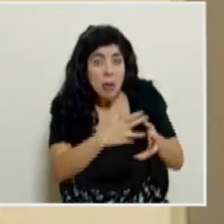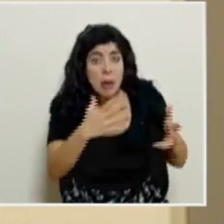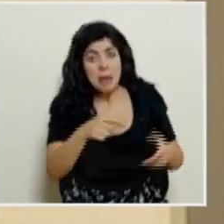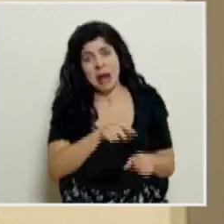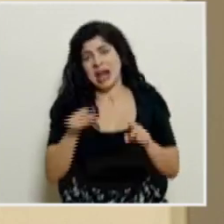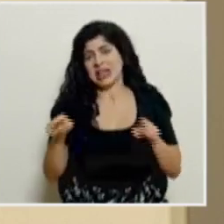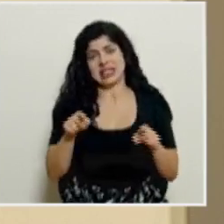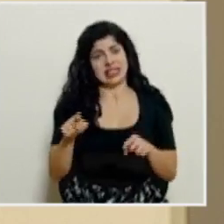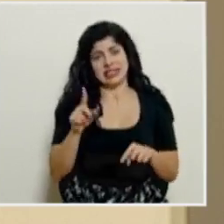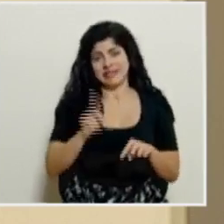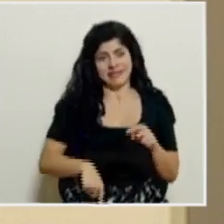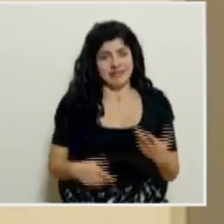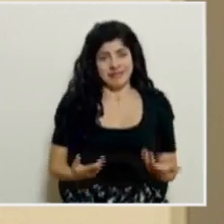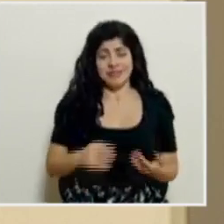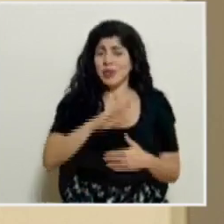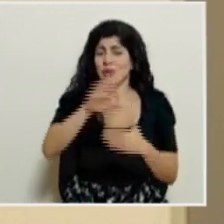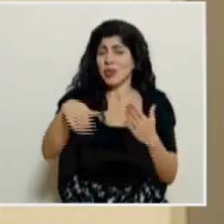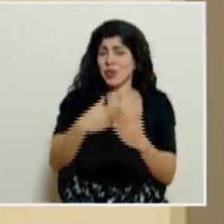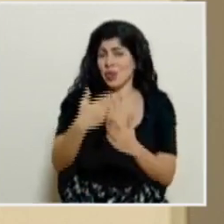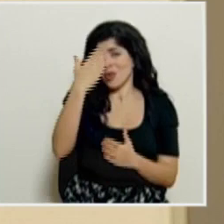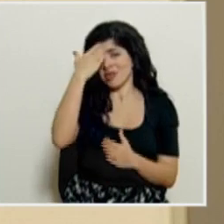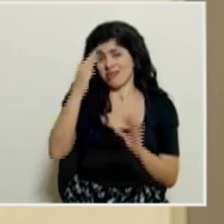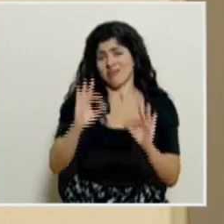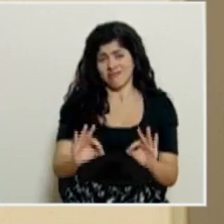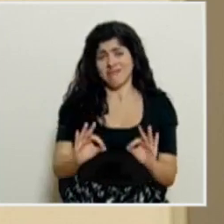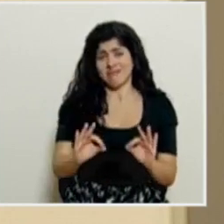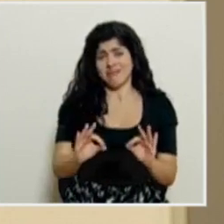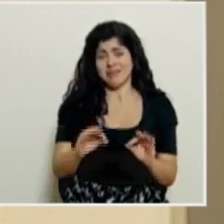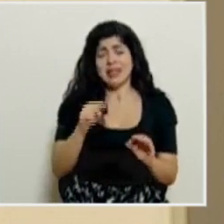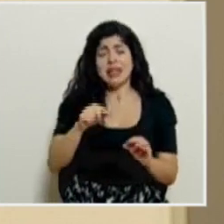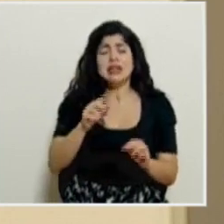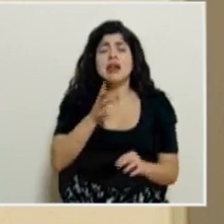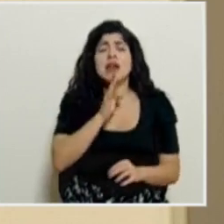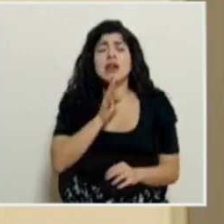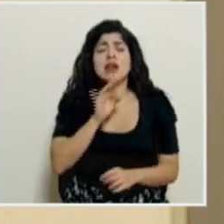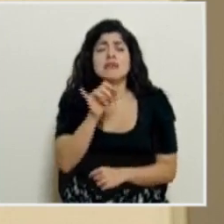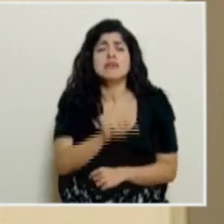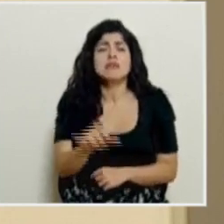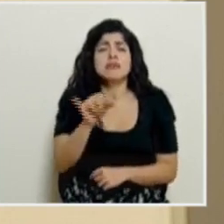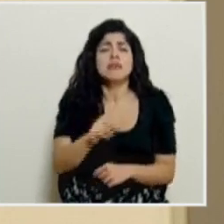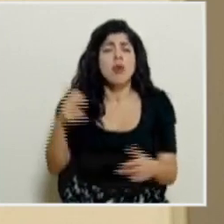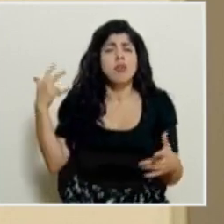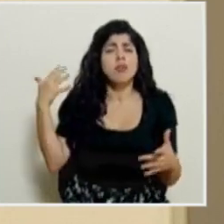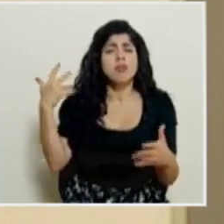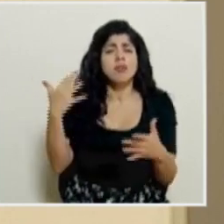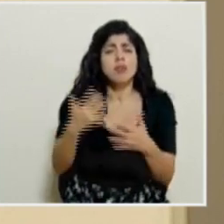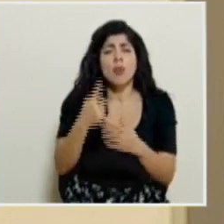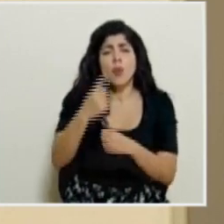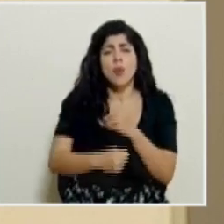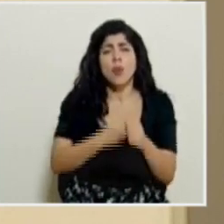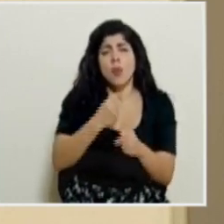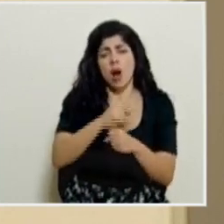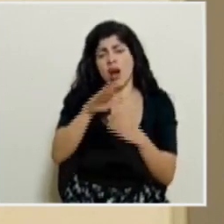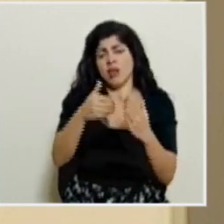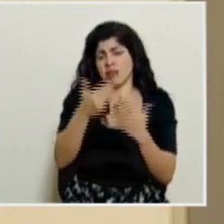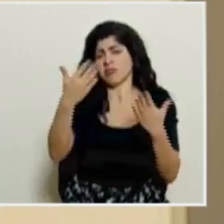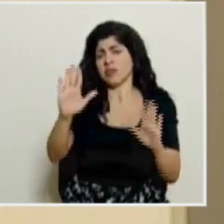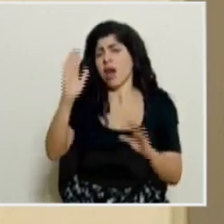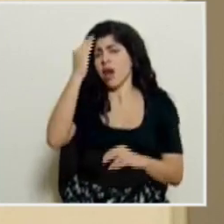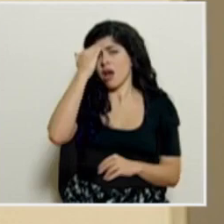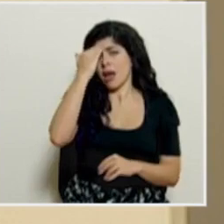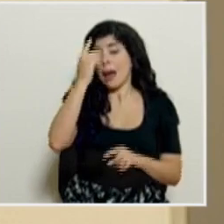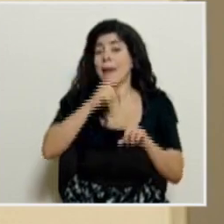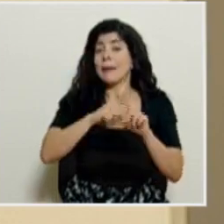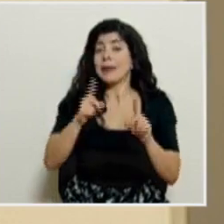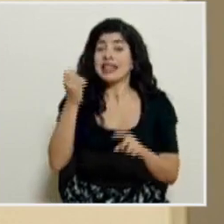Yo creo que ese tema todos lo sabemos bien, porque es un lenguaje que hemos venido hablando durante el último año. Pero sí